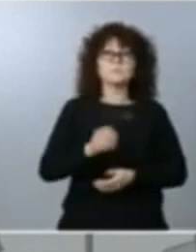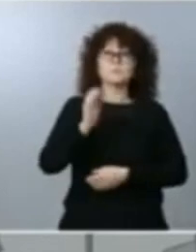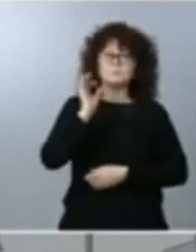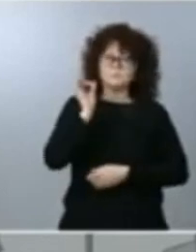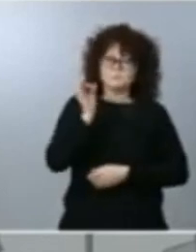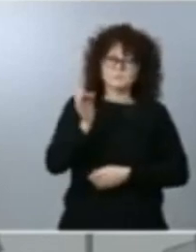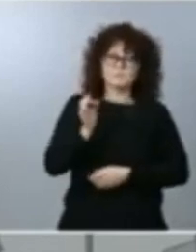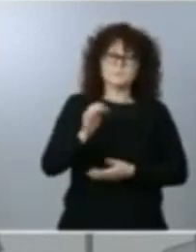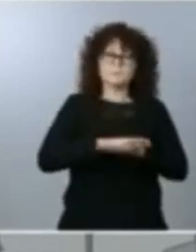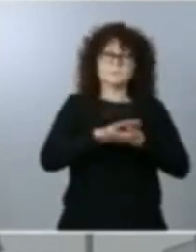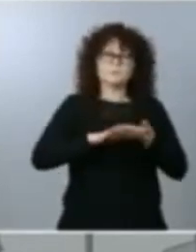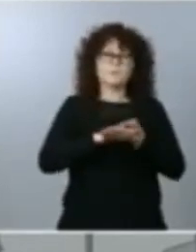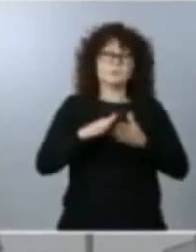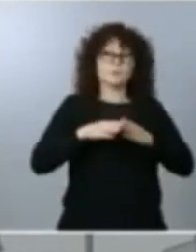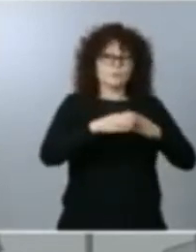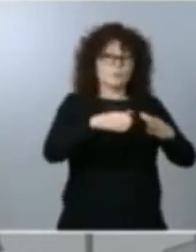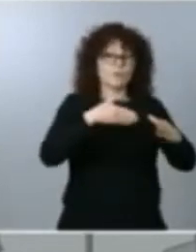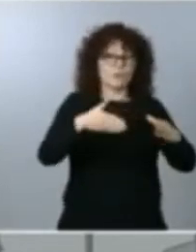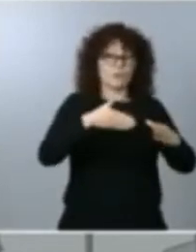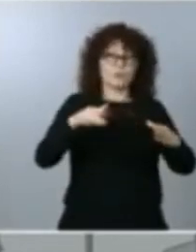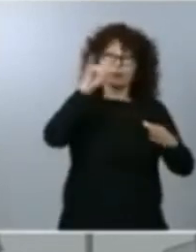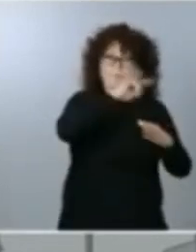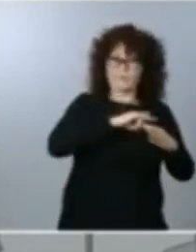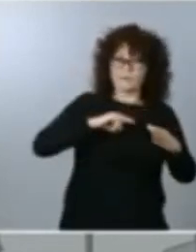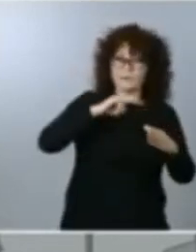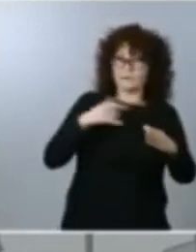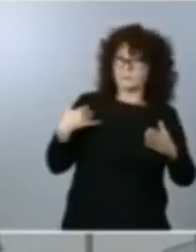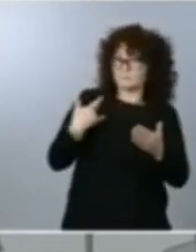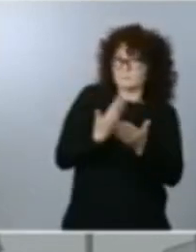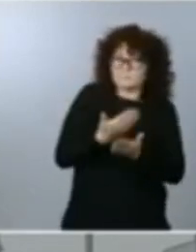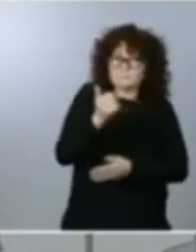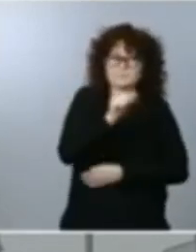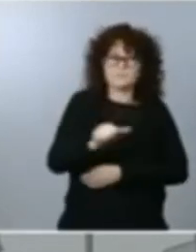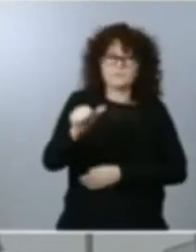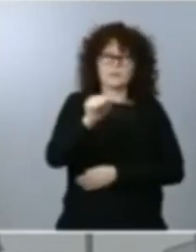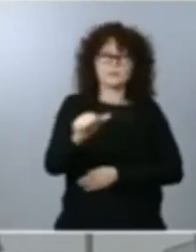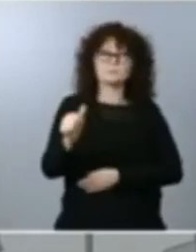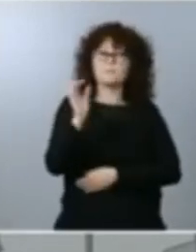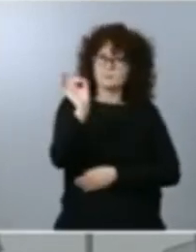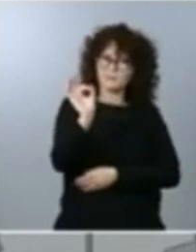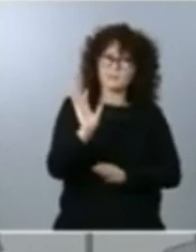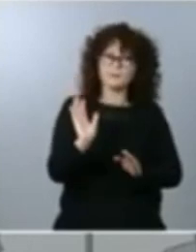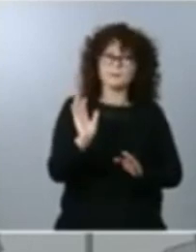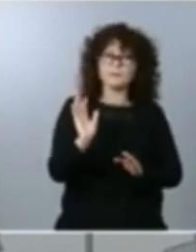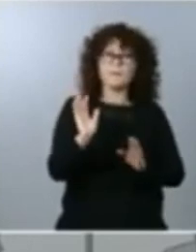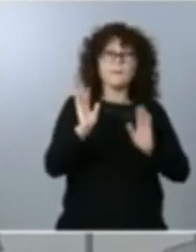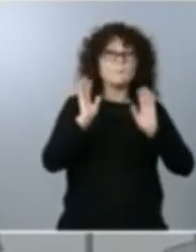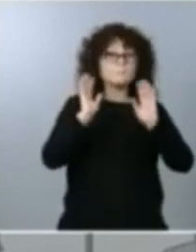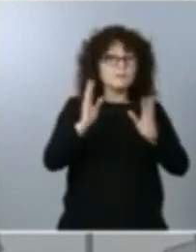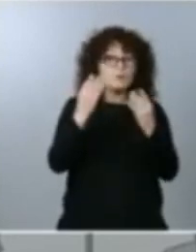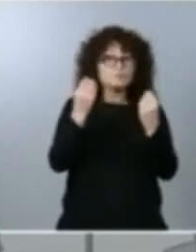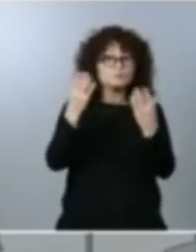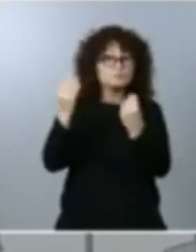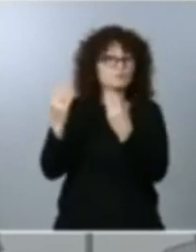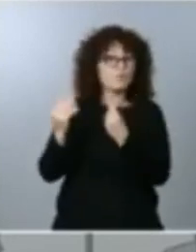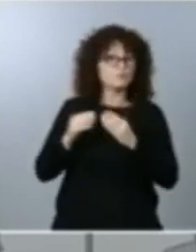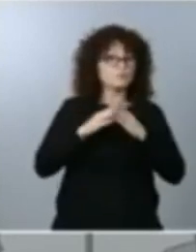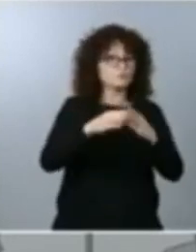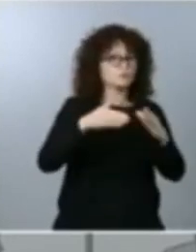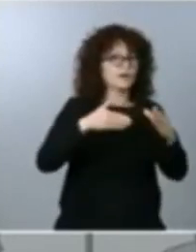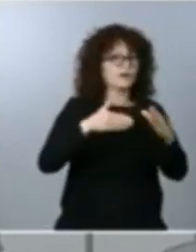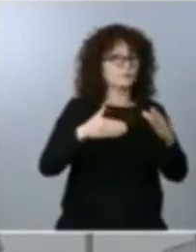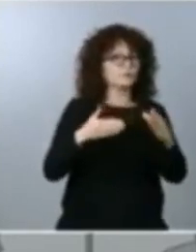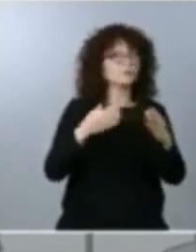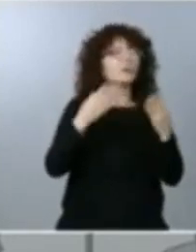cayucos que han llegado a las Islas Canarias durante estas últimas semanas pero se nos olvida que ha habido muchos cayucos y muchas personas que han muerto en el